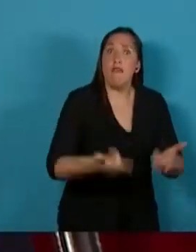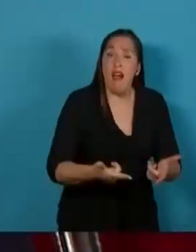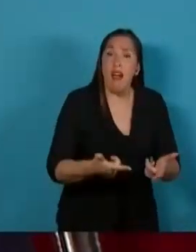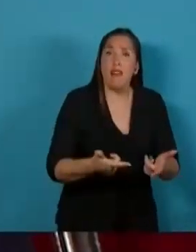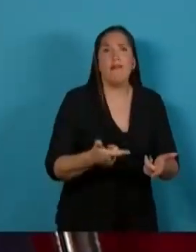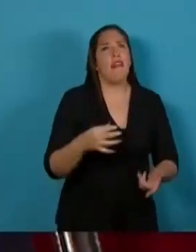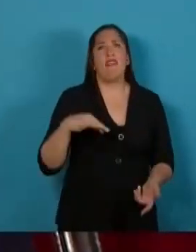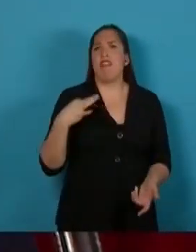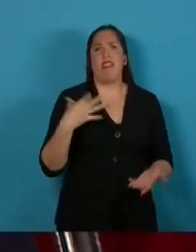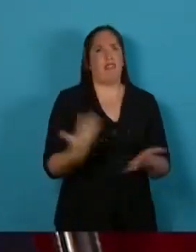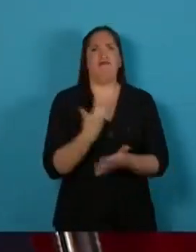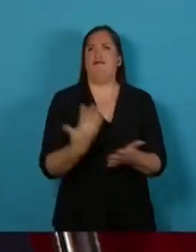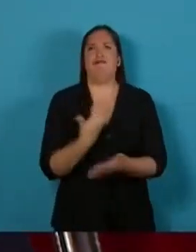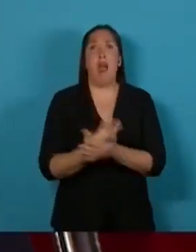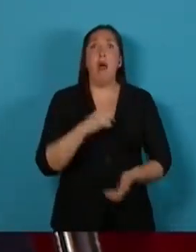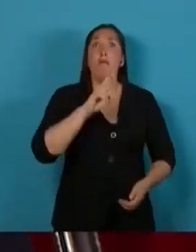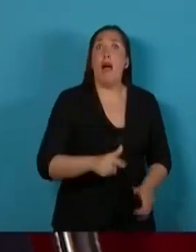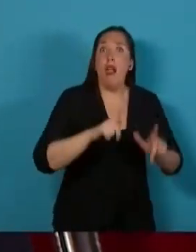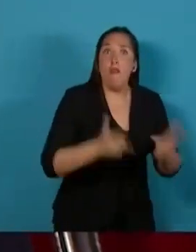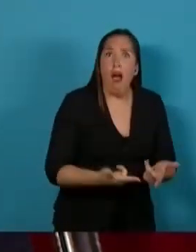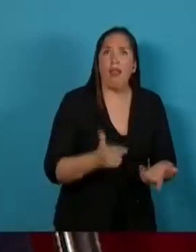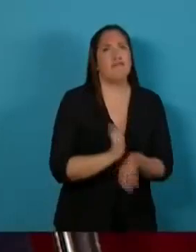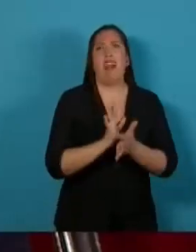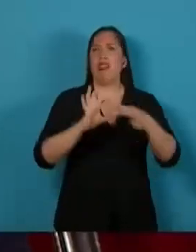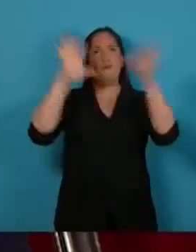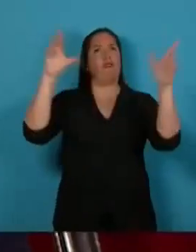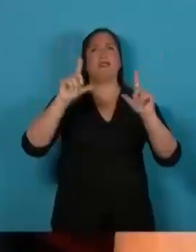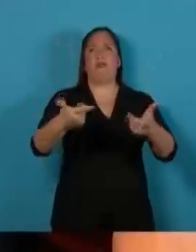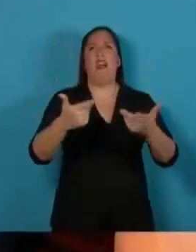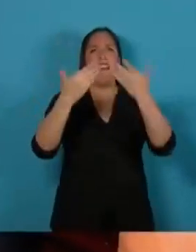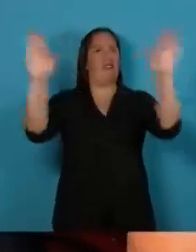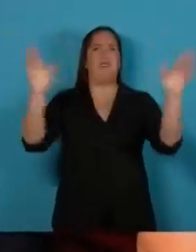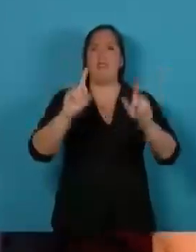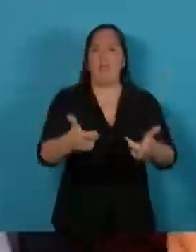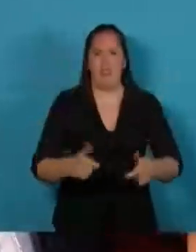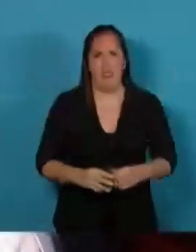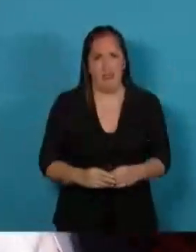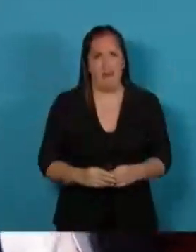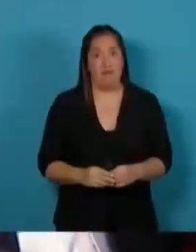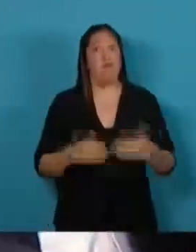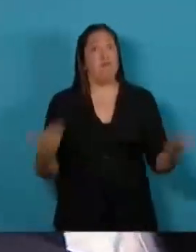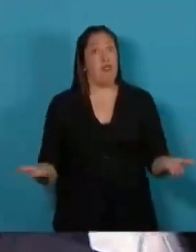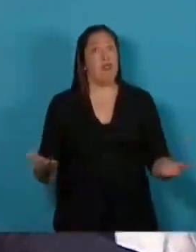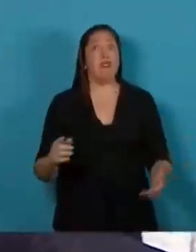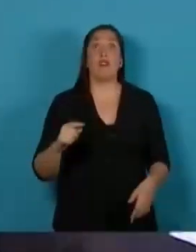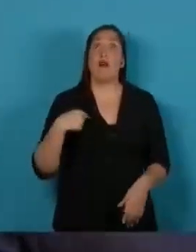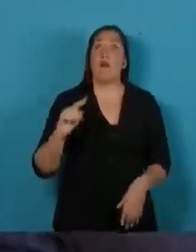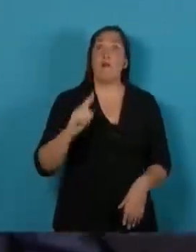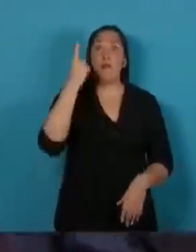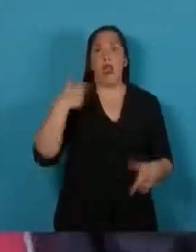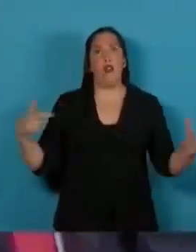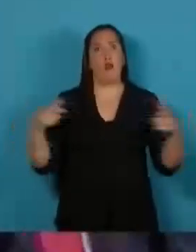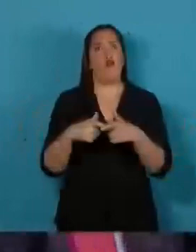solo se padece. Sin pan no hay democracia ni libertad. Por eso la primera reunión oficial de nuestro